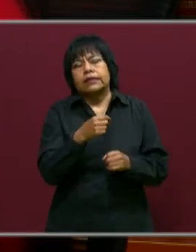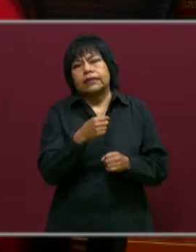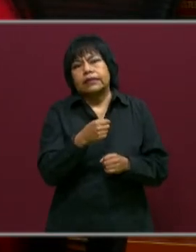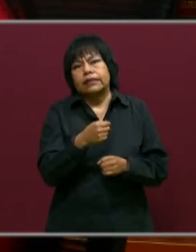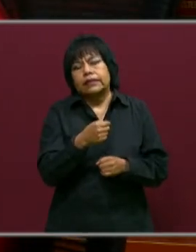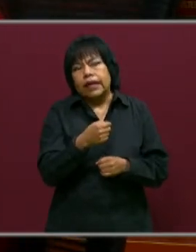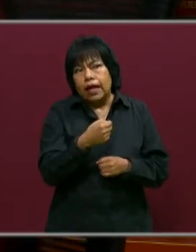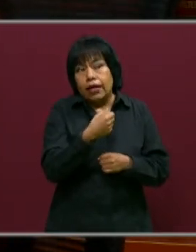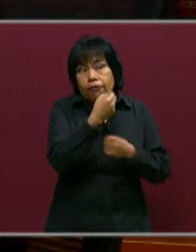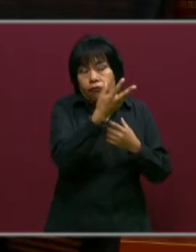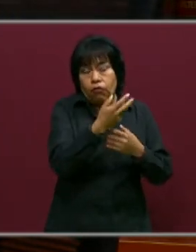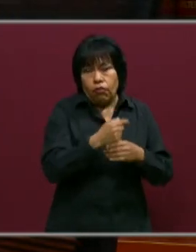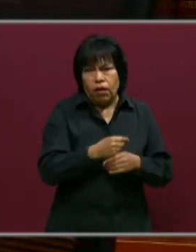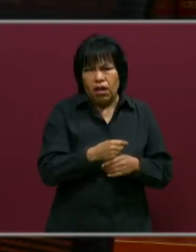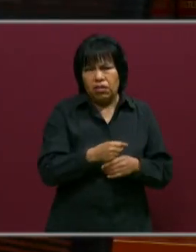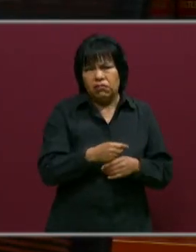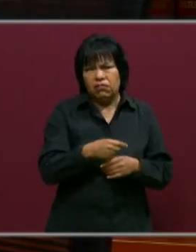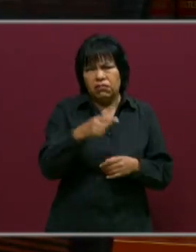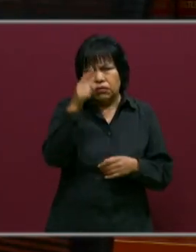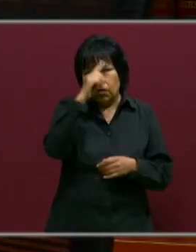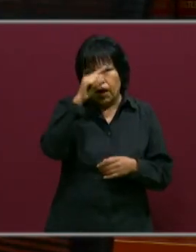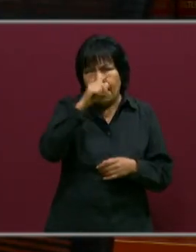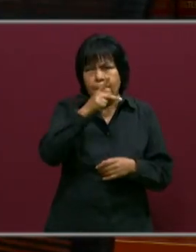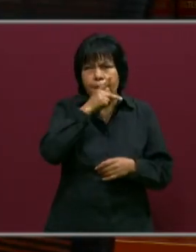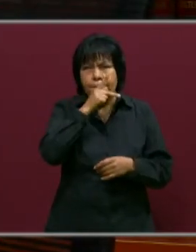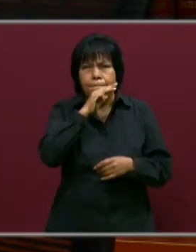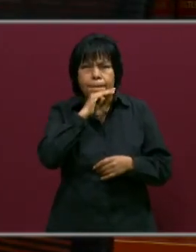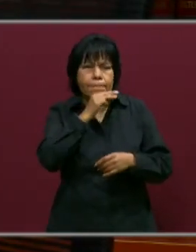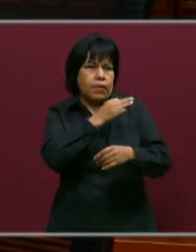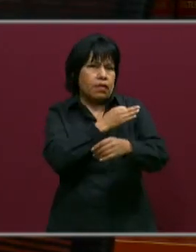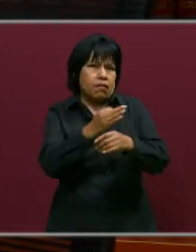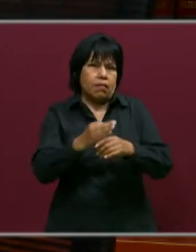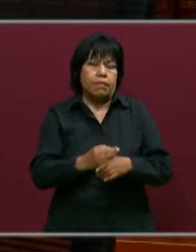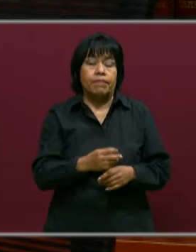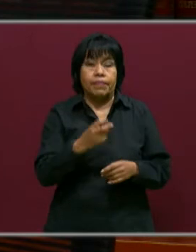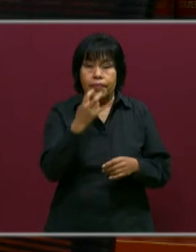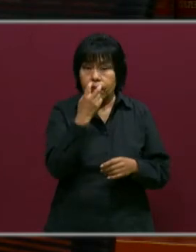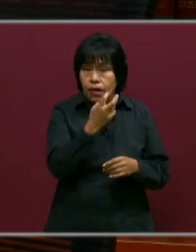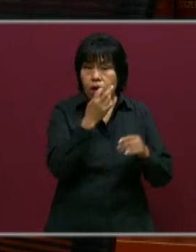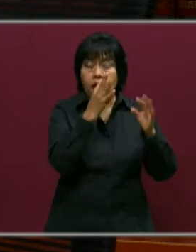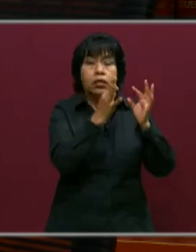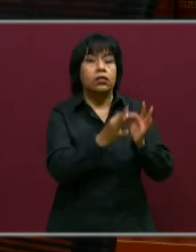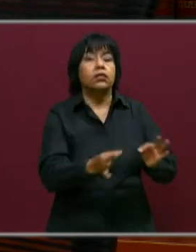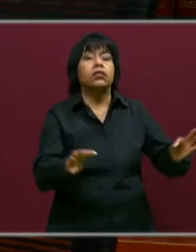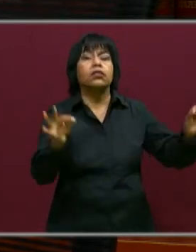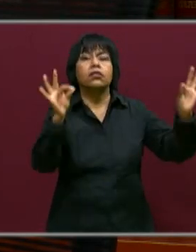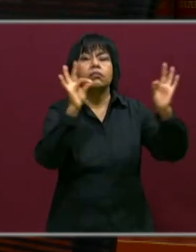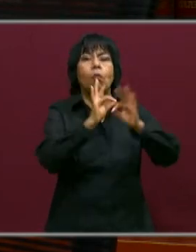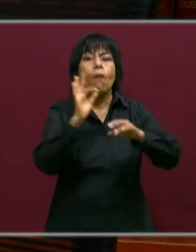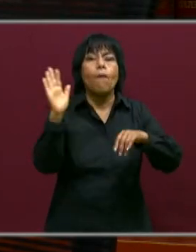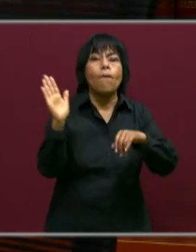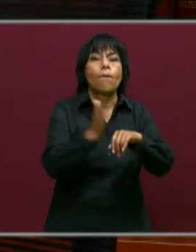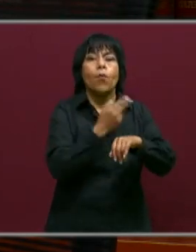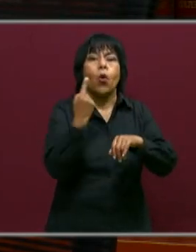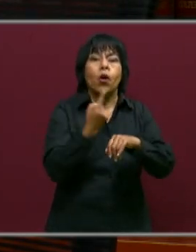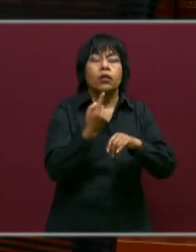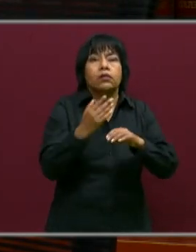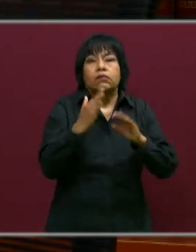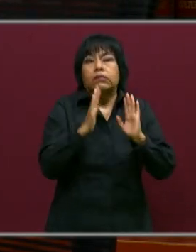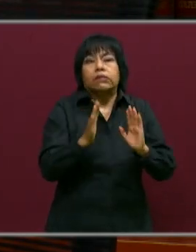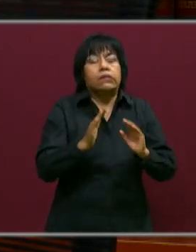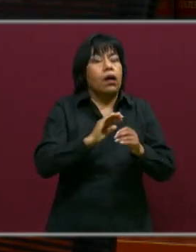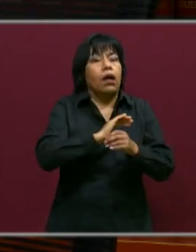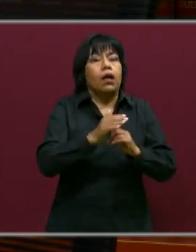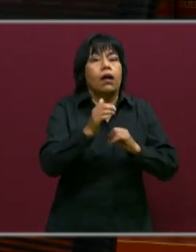damos alguna recomendación o sugerencia al padre de familia. Esto es muy importante porque estamos a punto de un